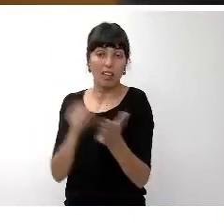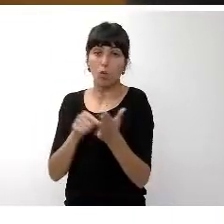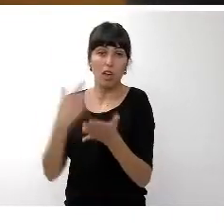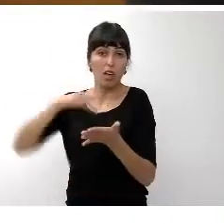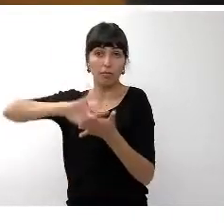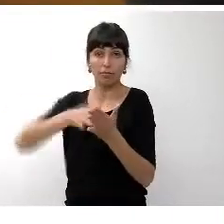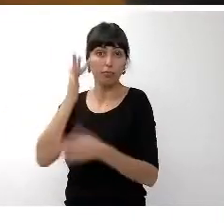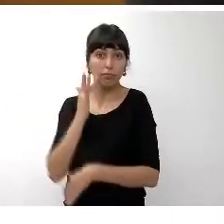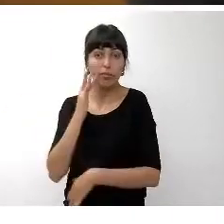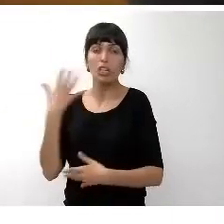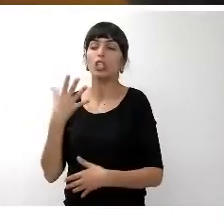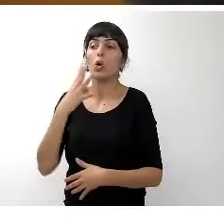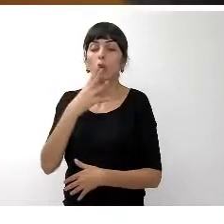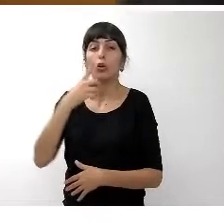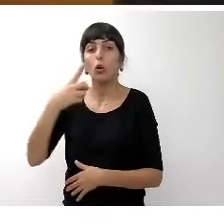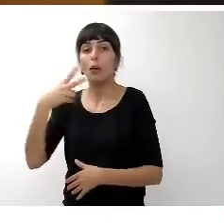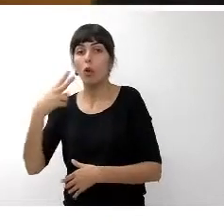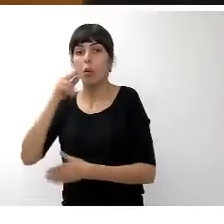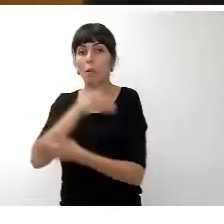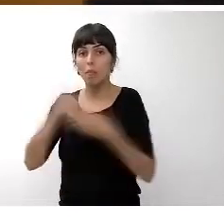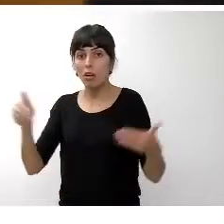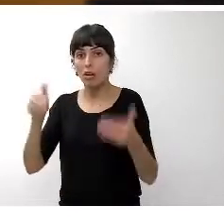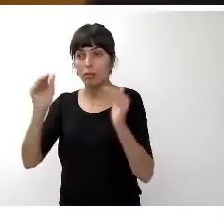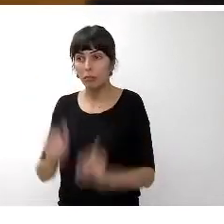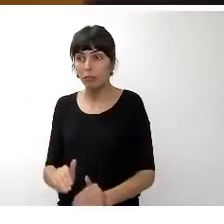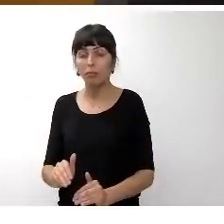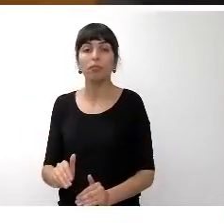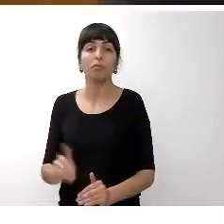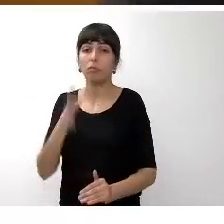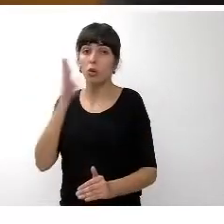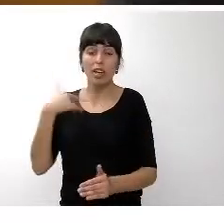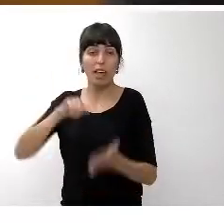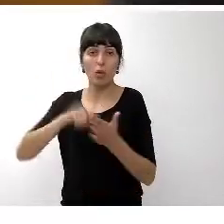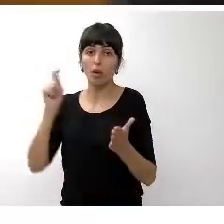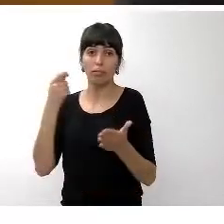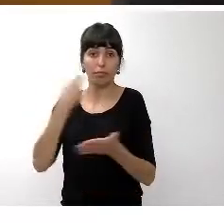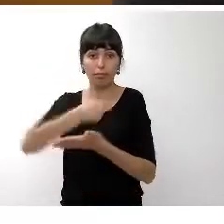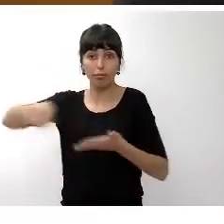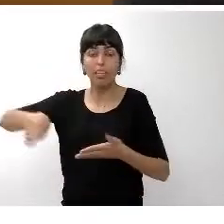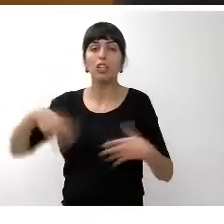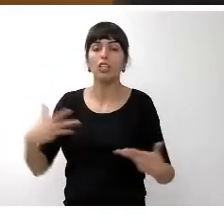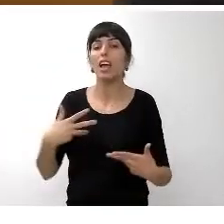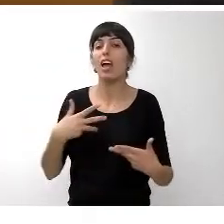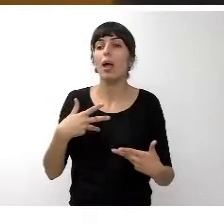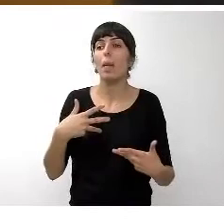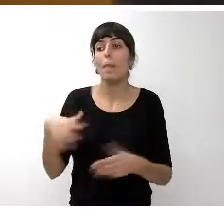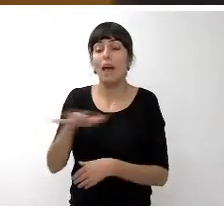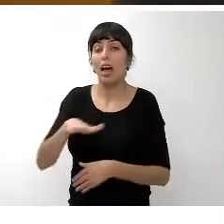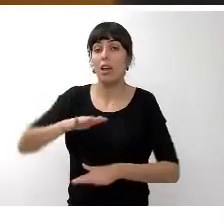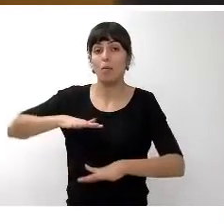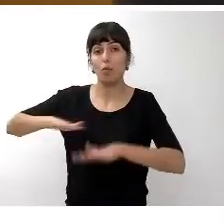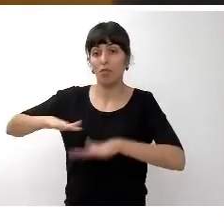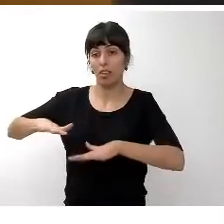al haber bajado como a 4,2 millones no tener que atender al pago de esa deuda el área realmente en términos netos el área de movilidad